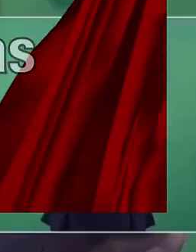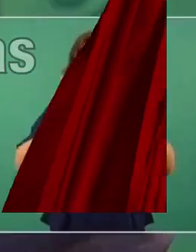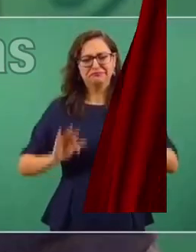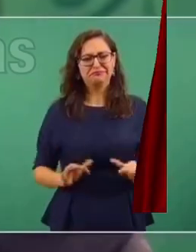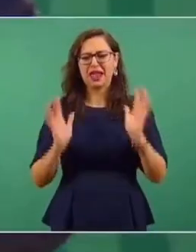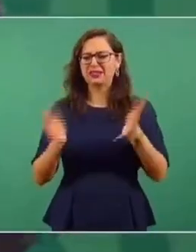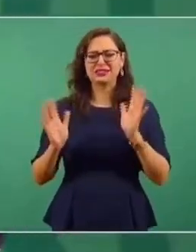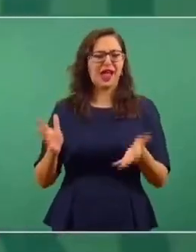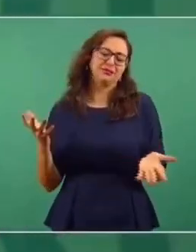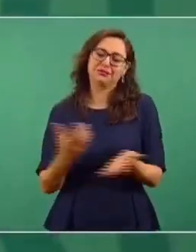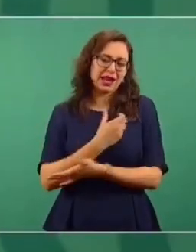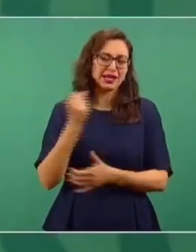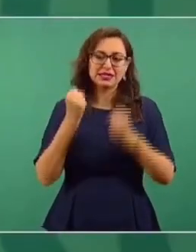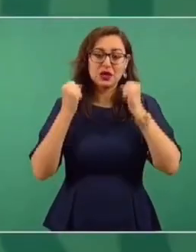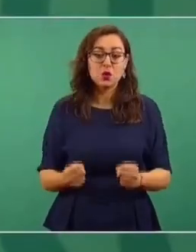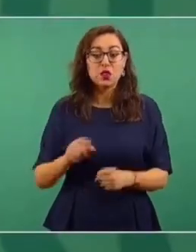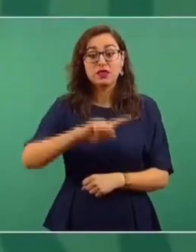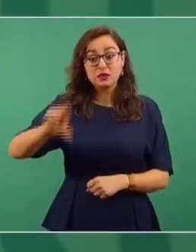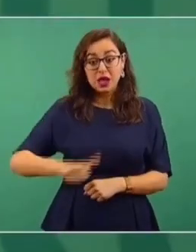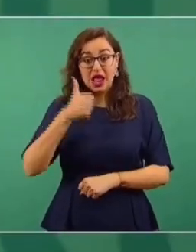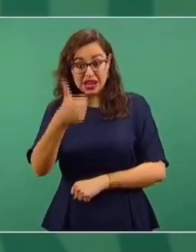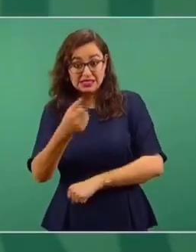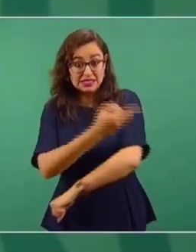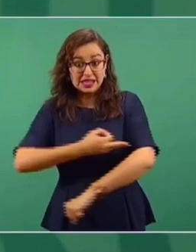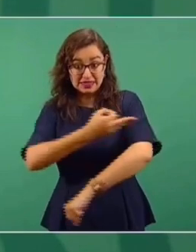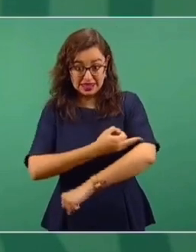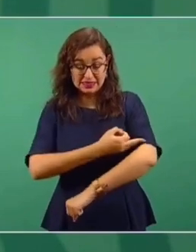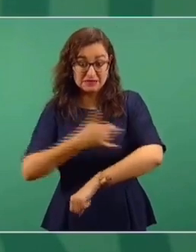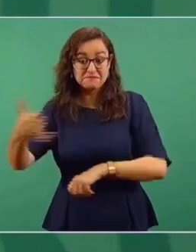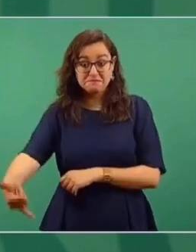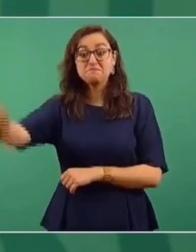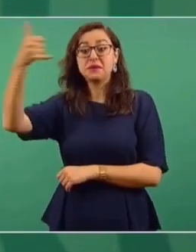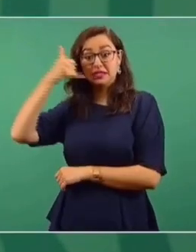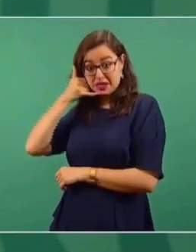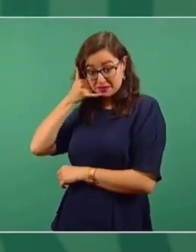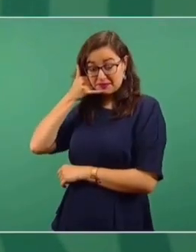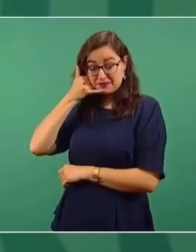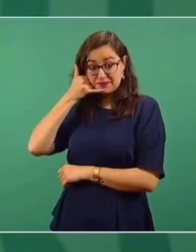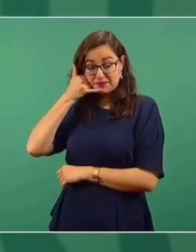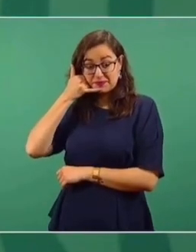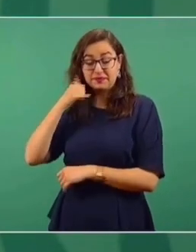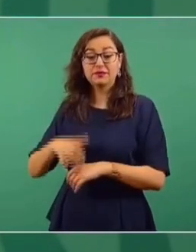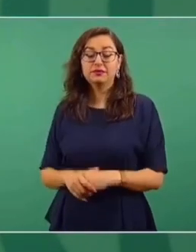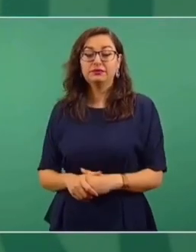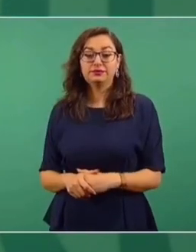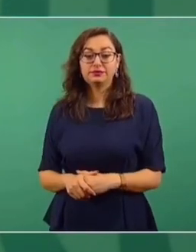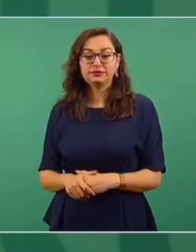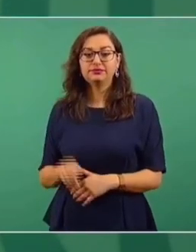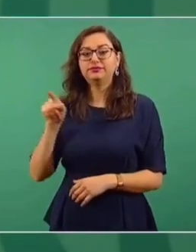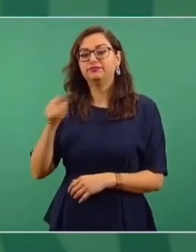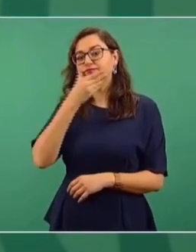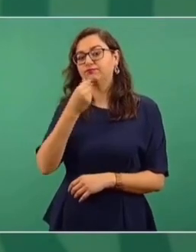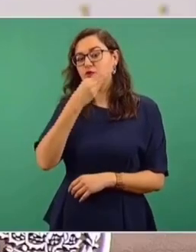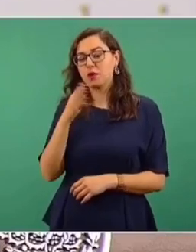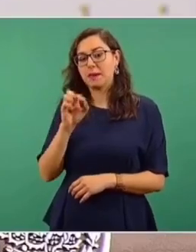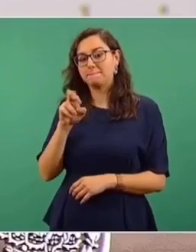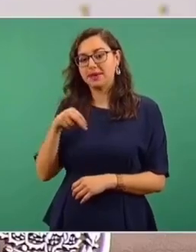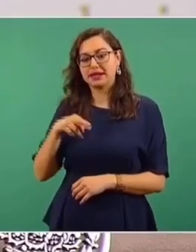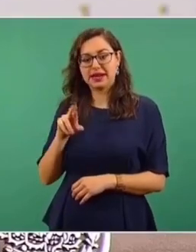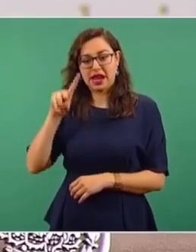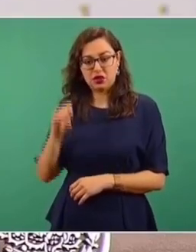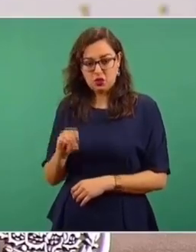Y como a las seis de la tarde recibí una llamada de Bernardo Gómez de Televisa,